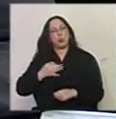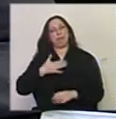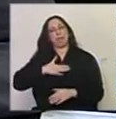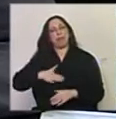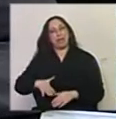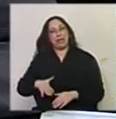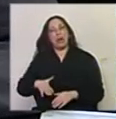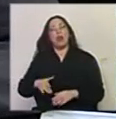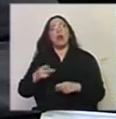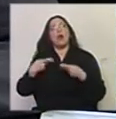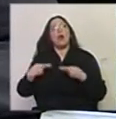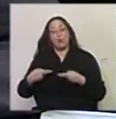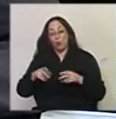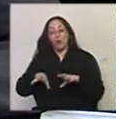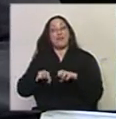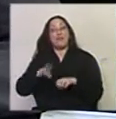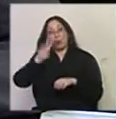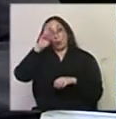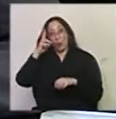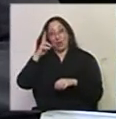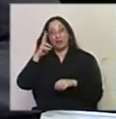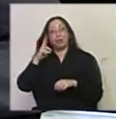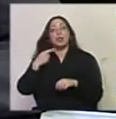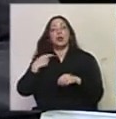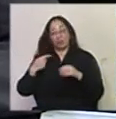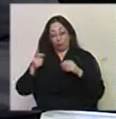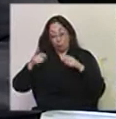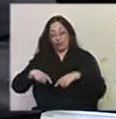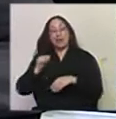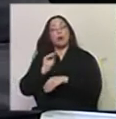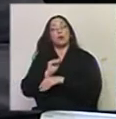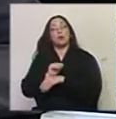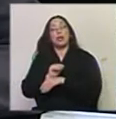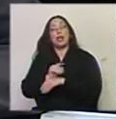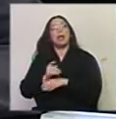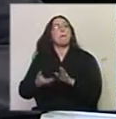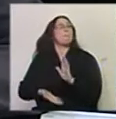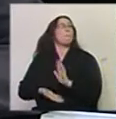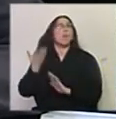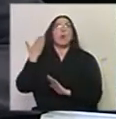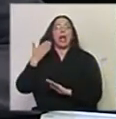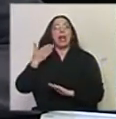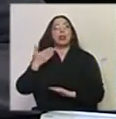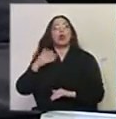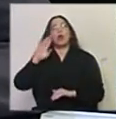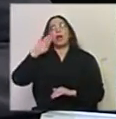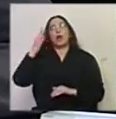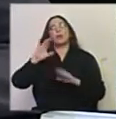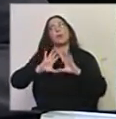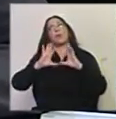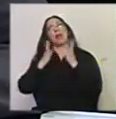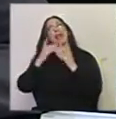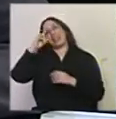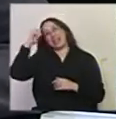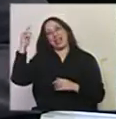solamente de fútbol vive Uruguay, nuestra cultura es de altísimo reconocimiento hoy a nivel internacional. En